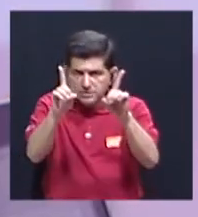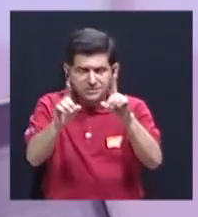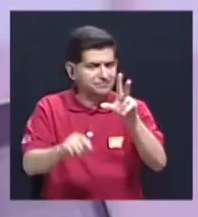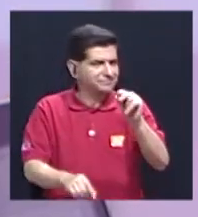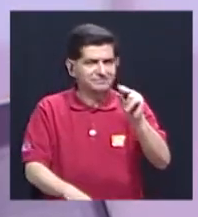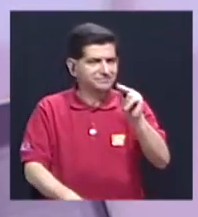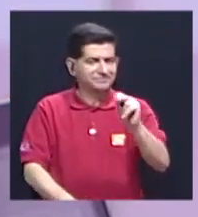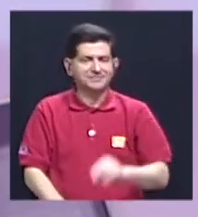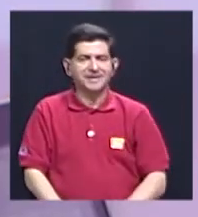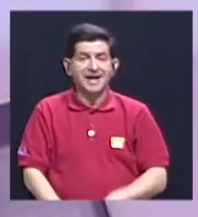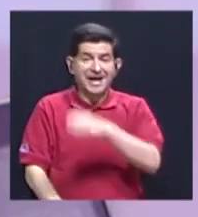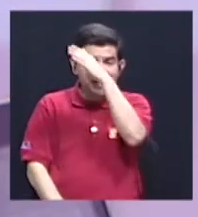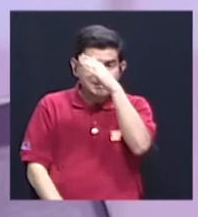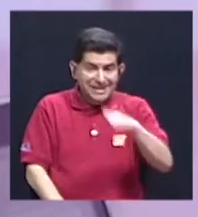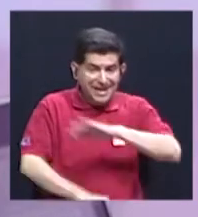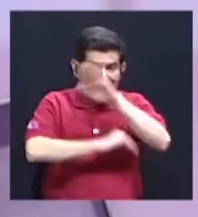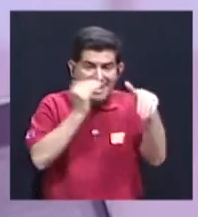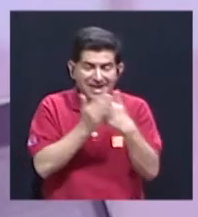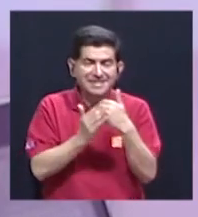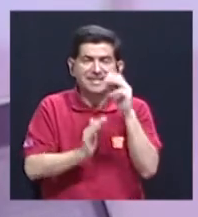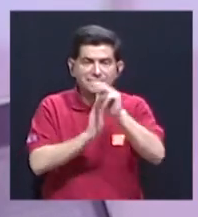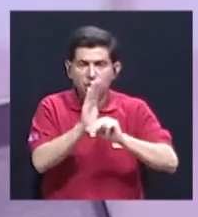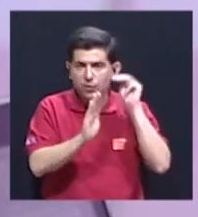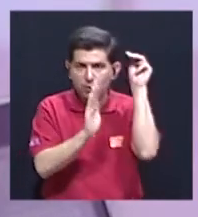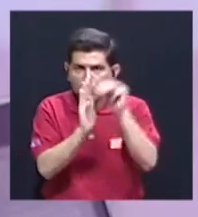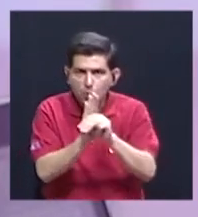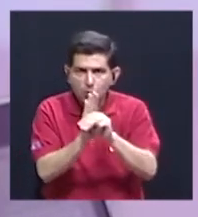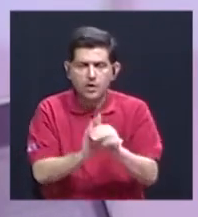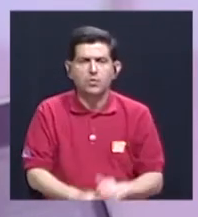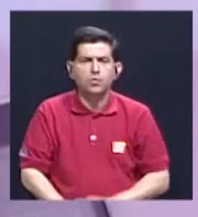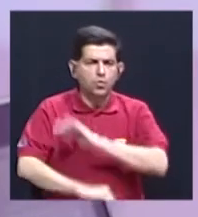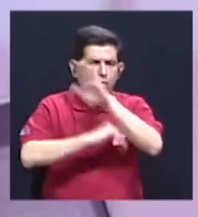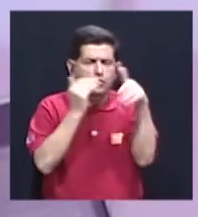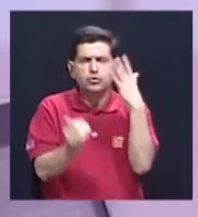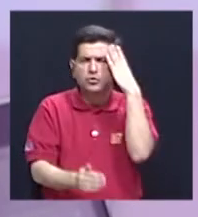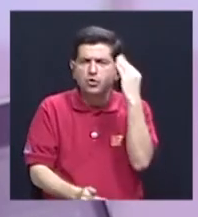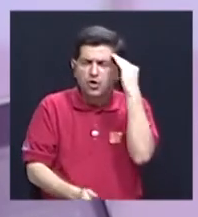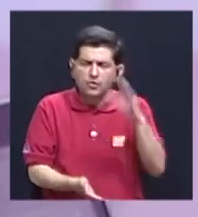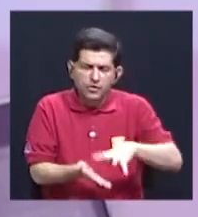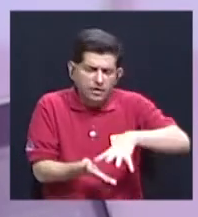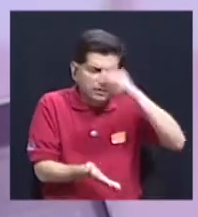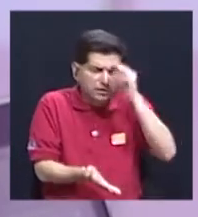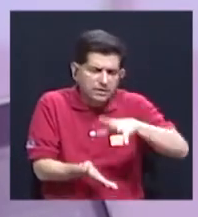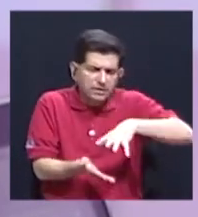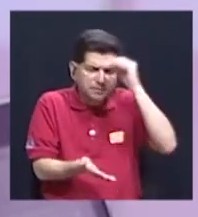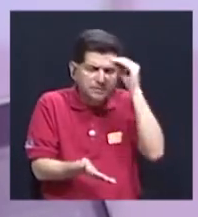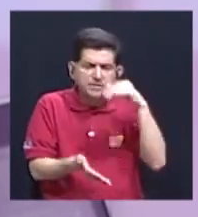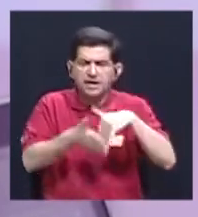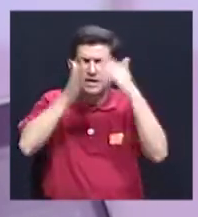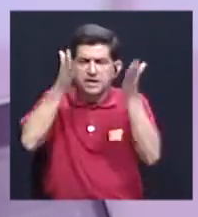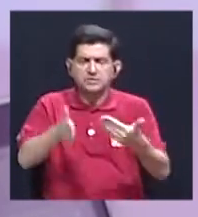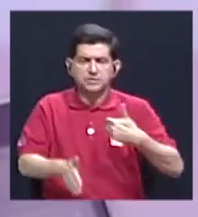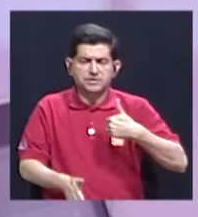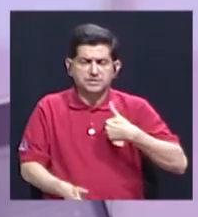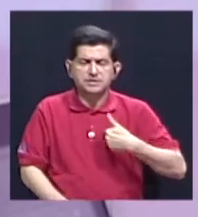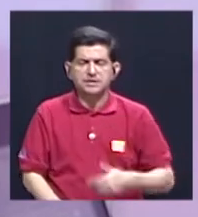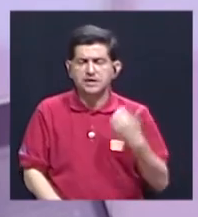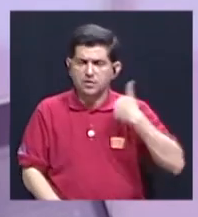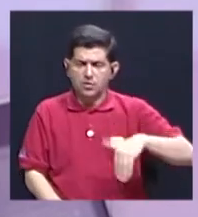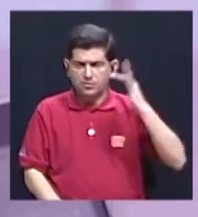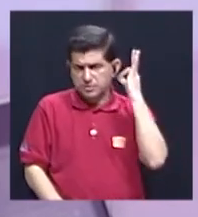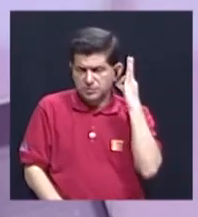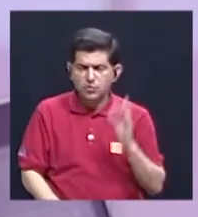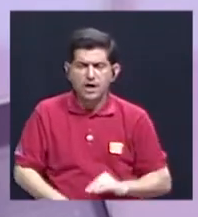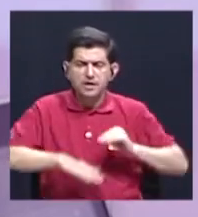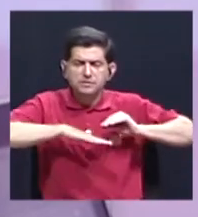un eje de toda la gestión curricular. ¿De qué manera toda la experiencia de aprendizaje de las y los estudiantes está impregnada